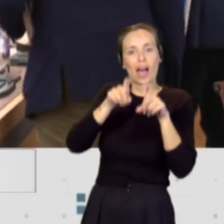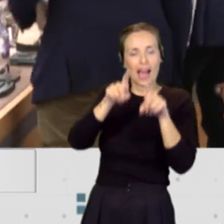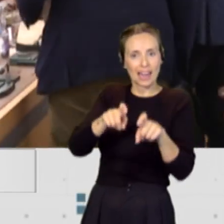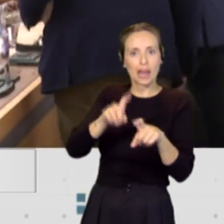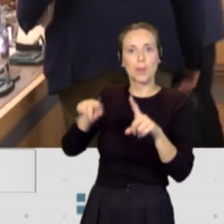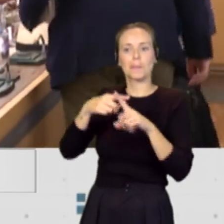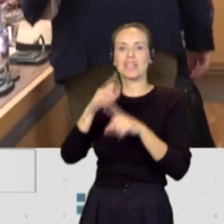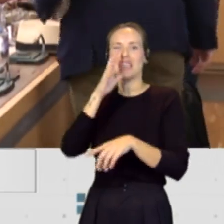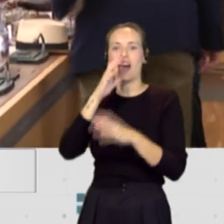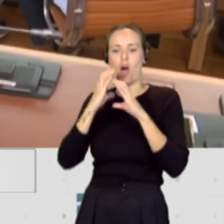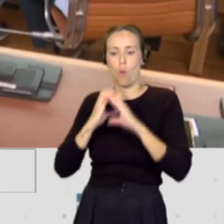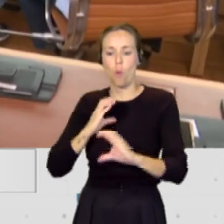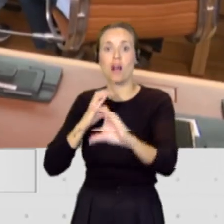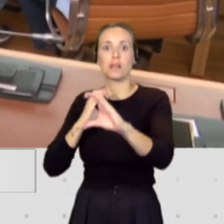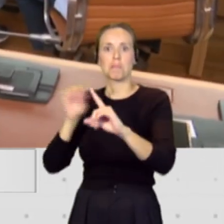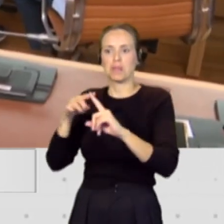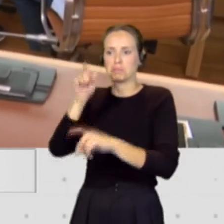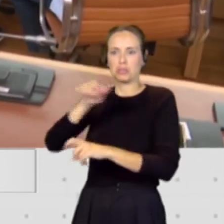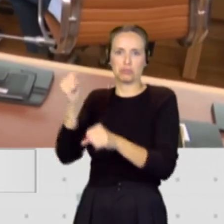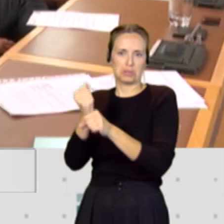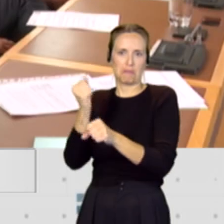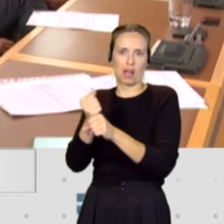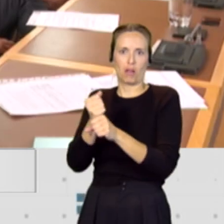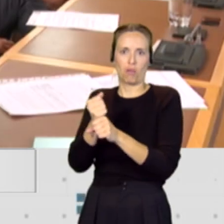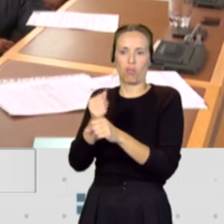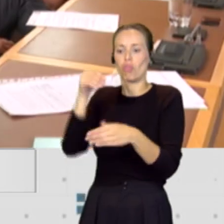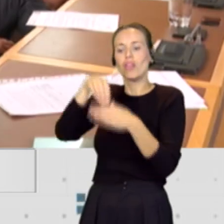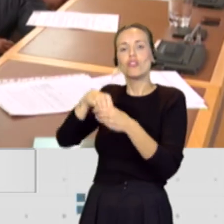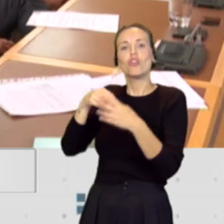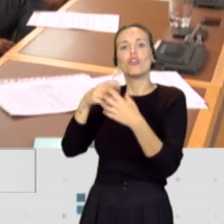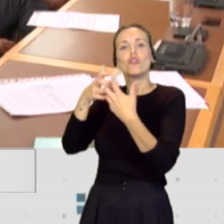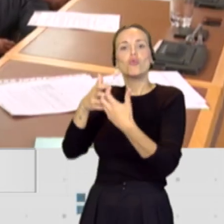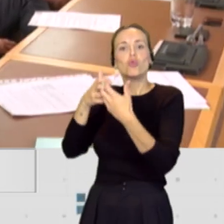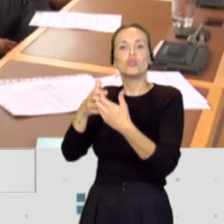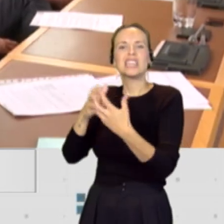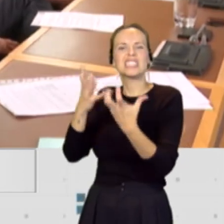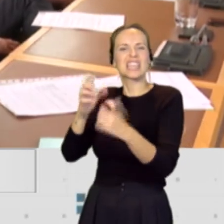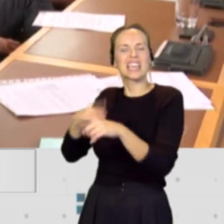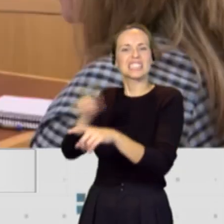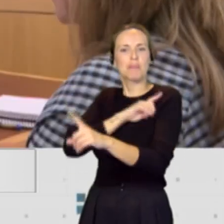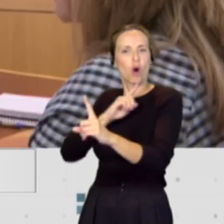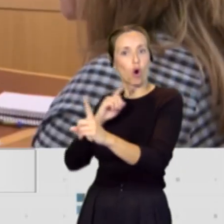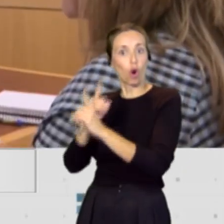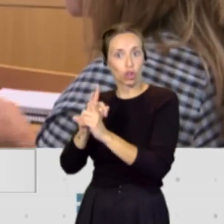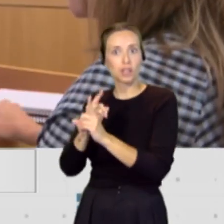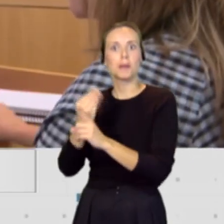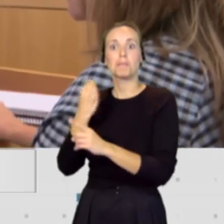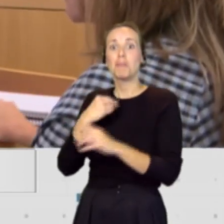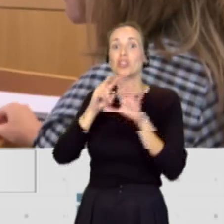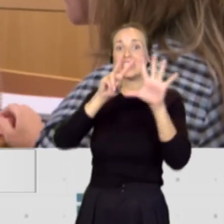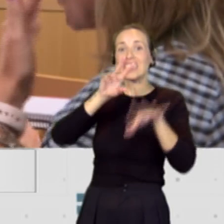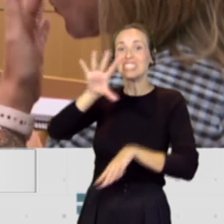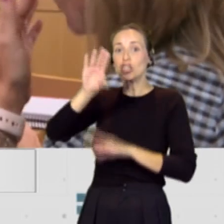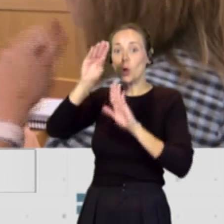agua, con todos los agentes que intervienen en la lucha contra la sequía extrema, pues hacer una relación de esas 75